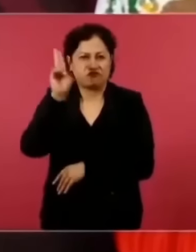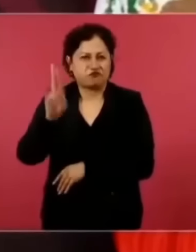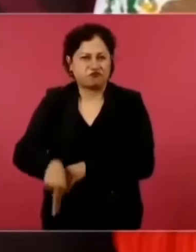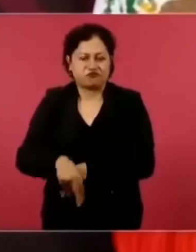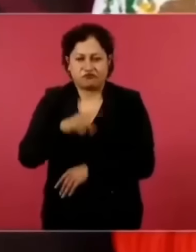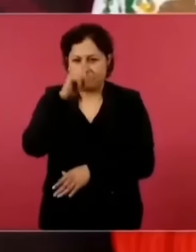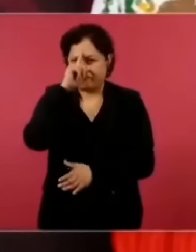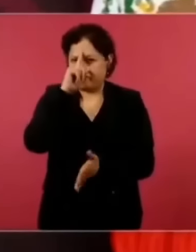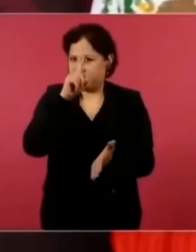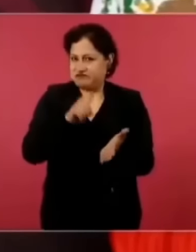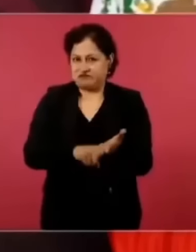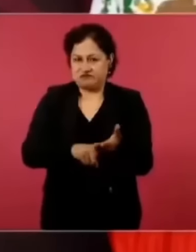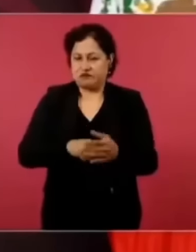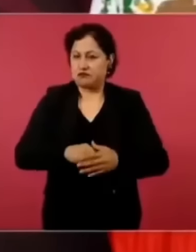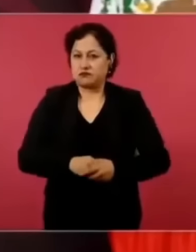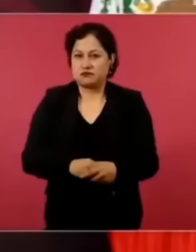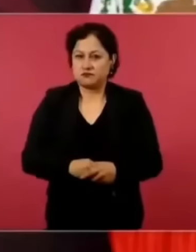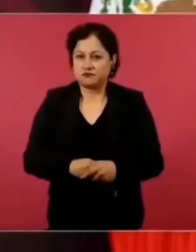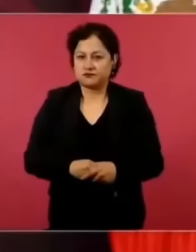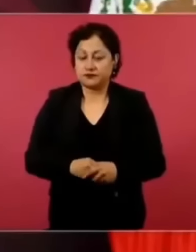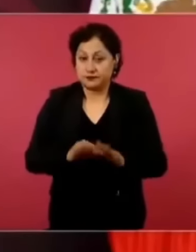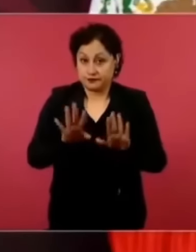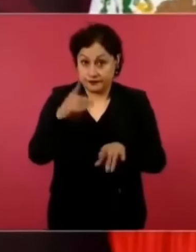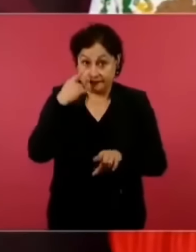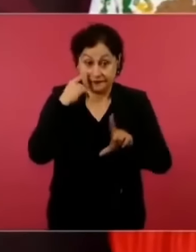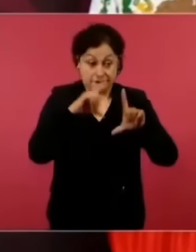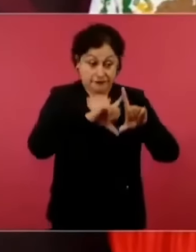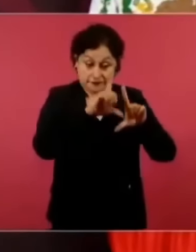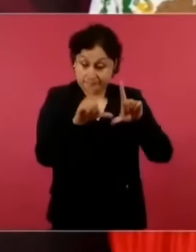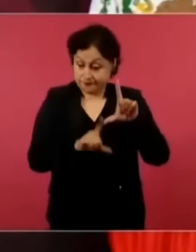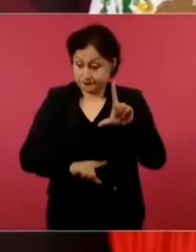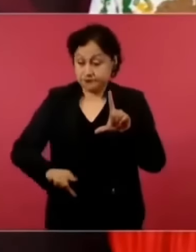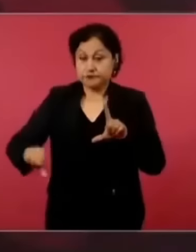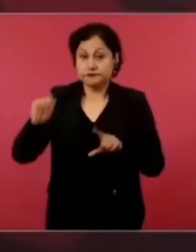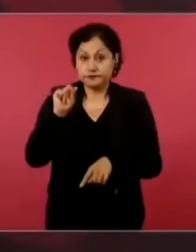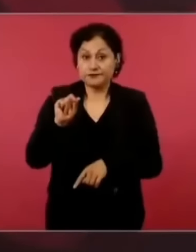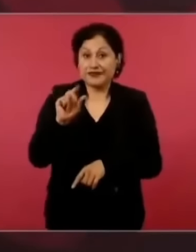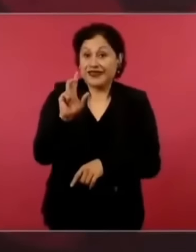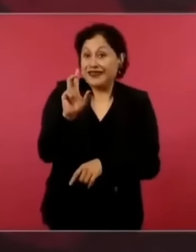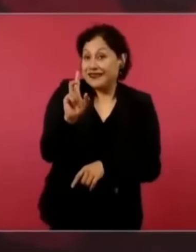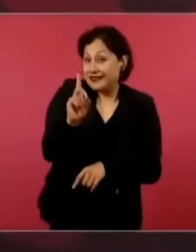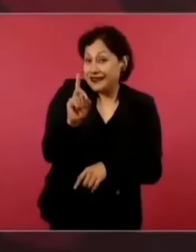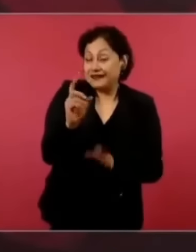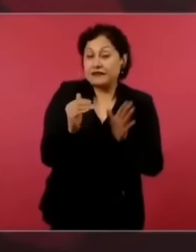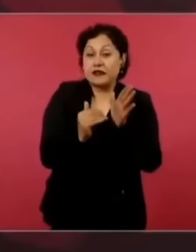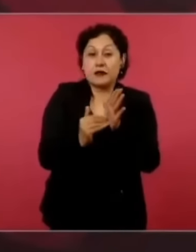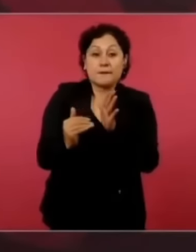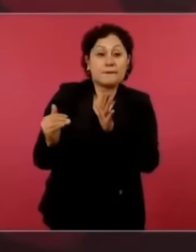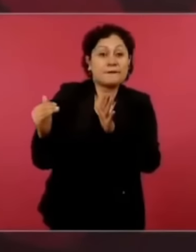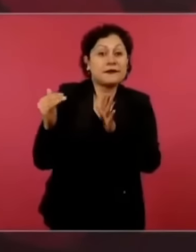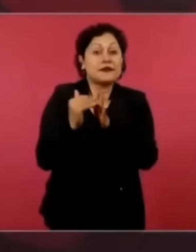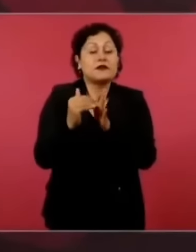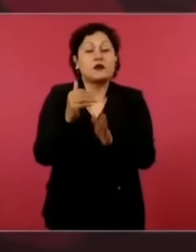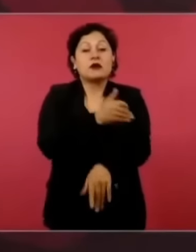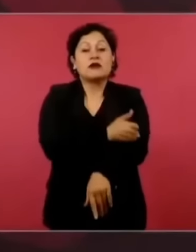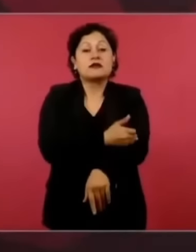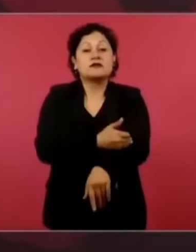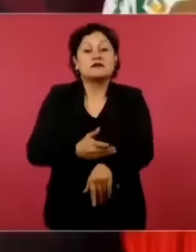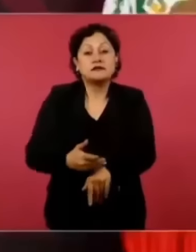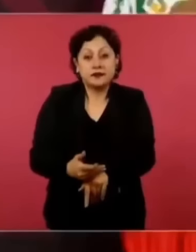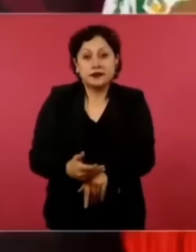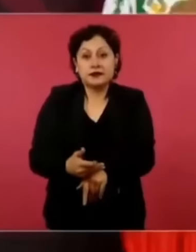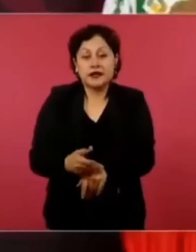a 30 millones le llega, cuando menos una pequeña porción